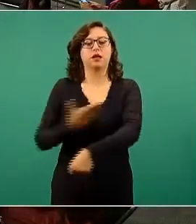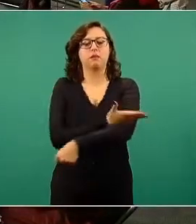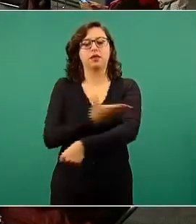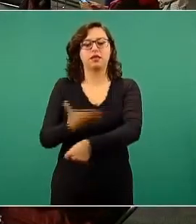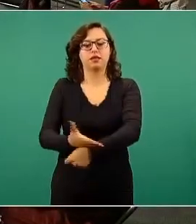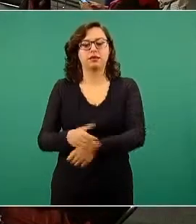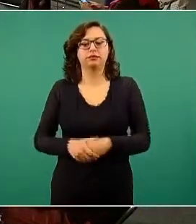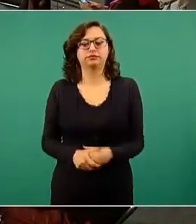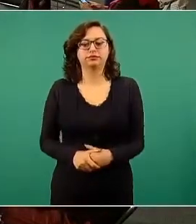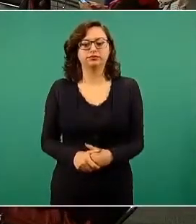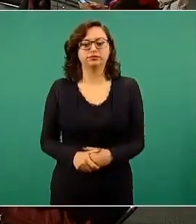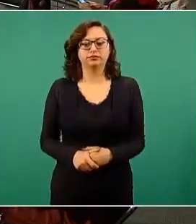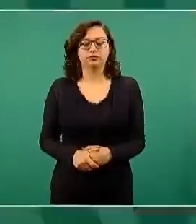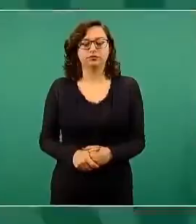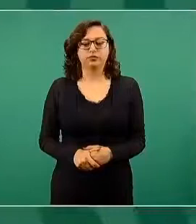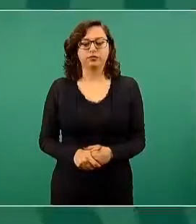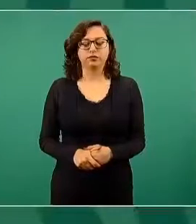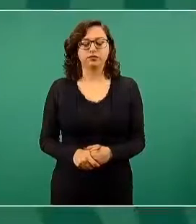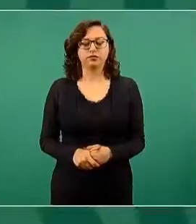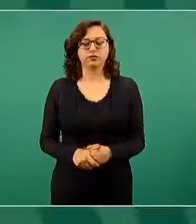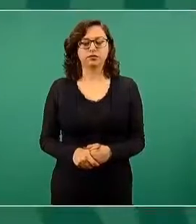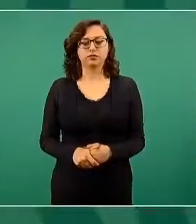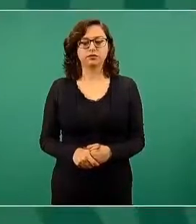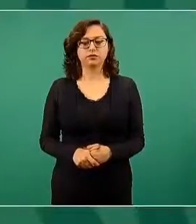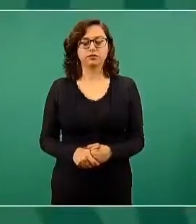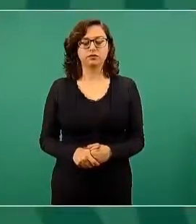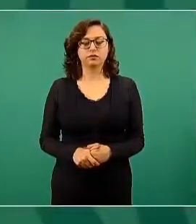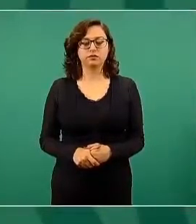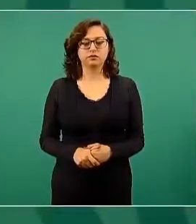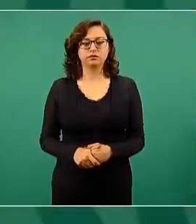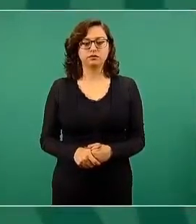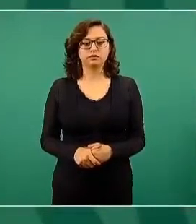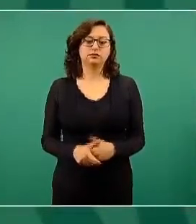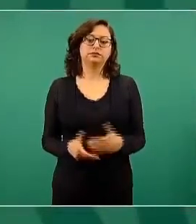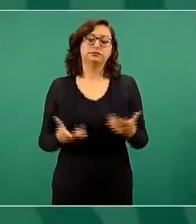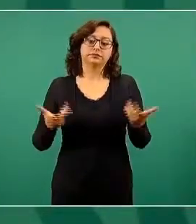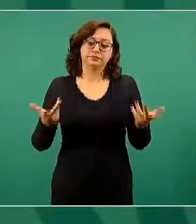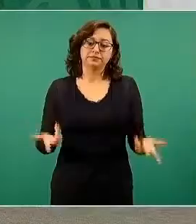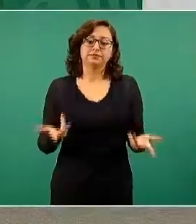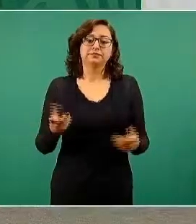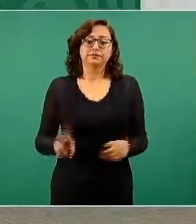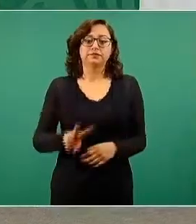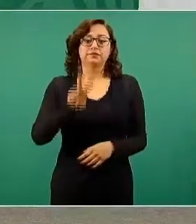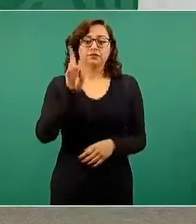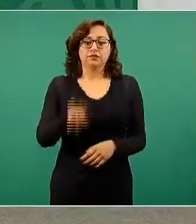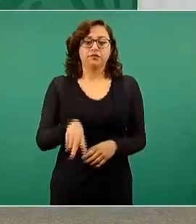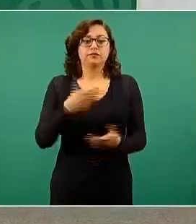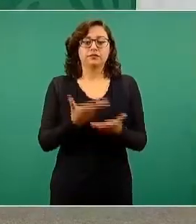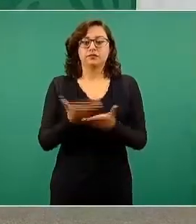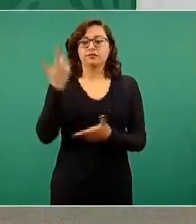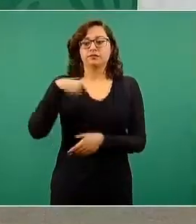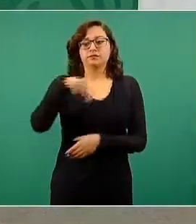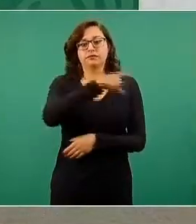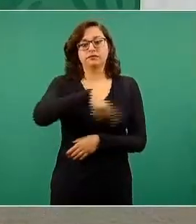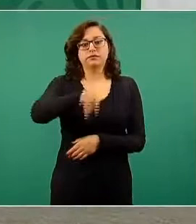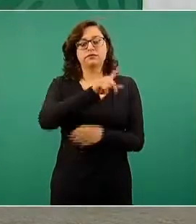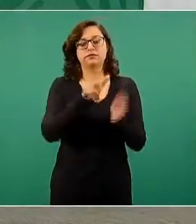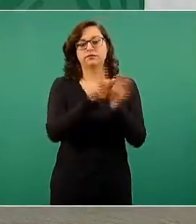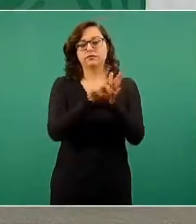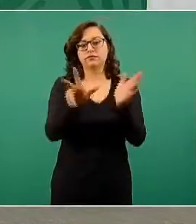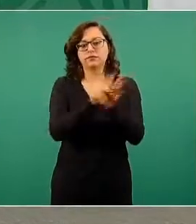Y claro, era una prensa sometida en el porfiriato